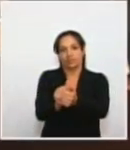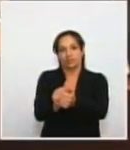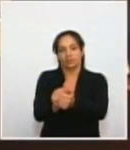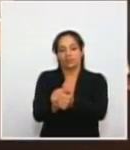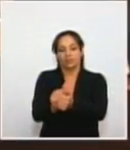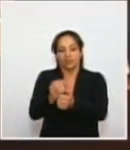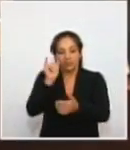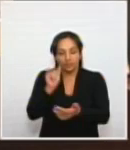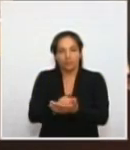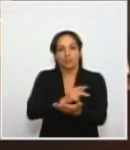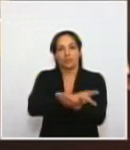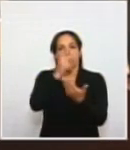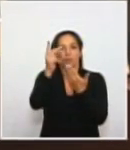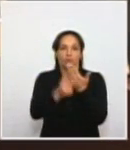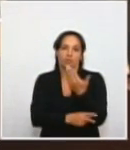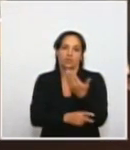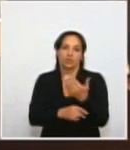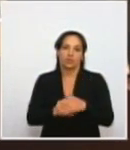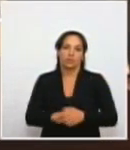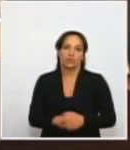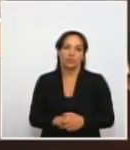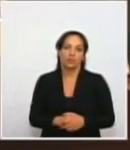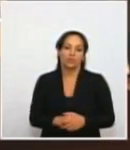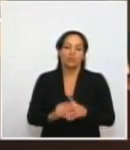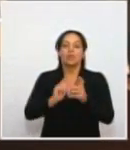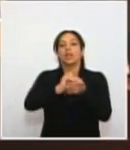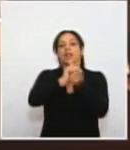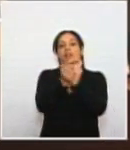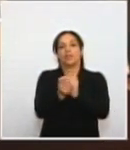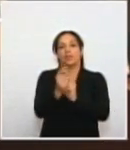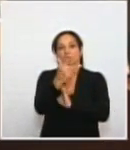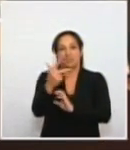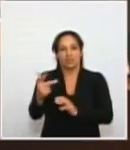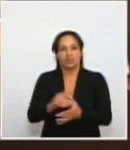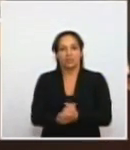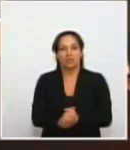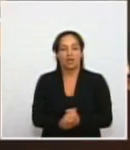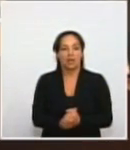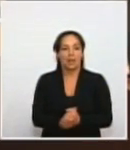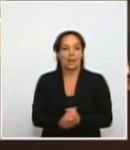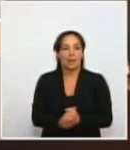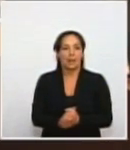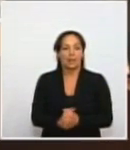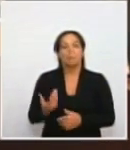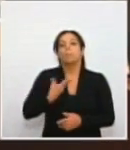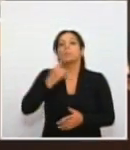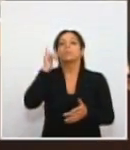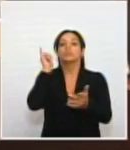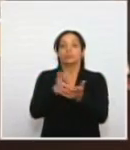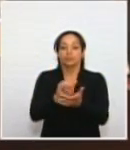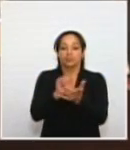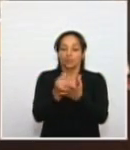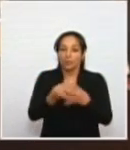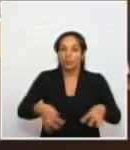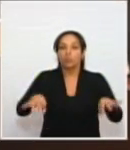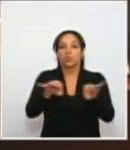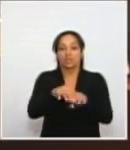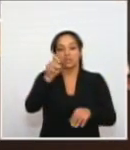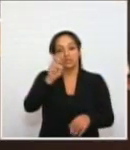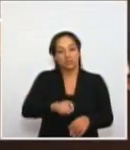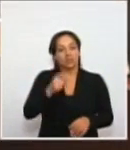Este proyecto de reforma constitucional y lo consideran necesario,